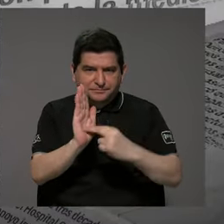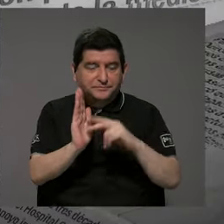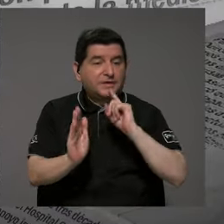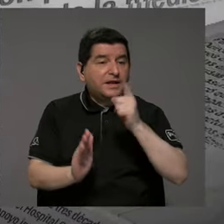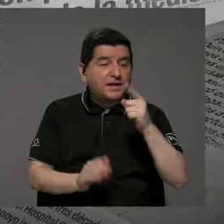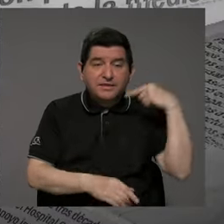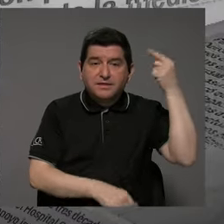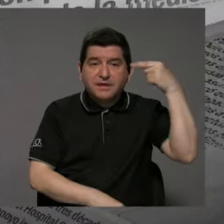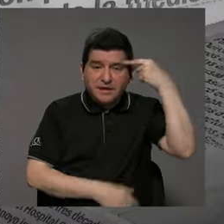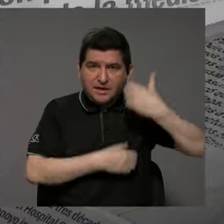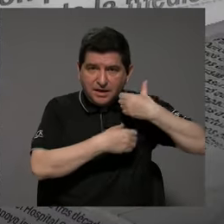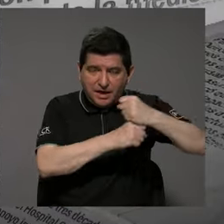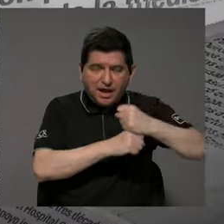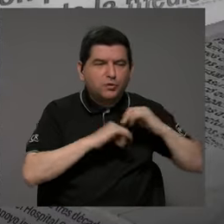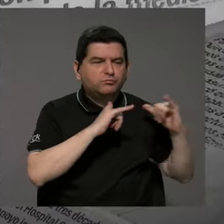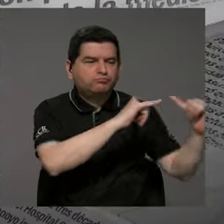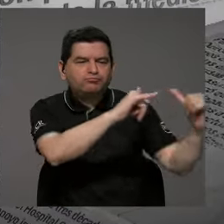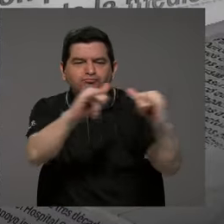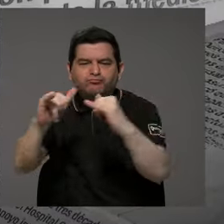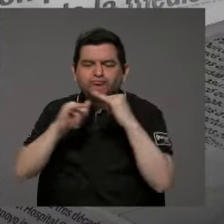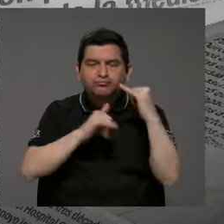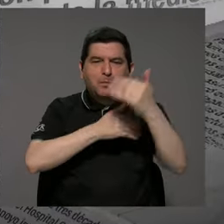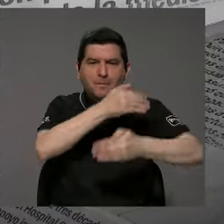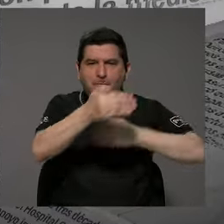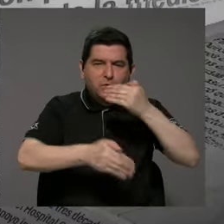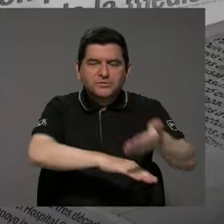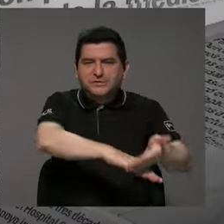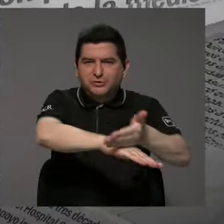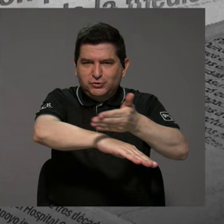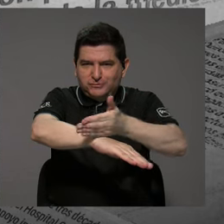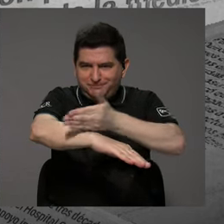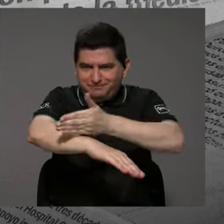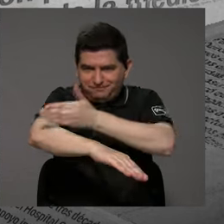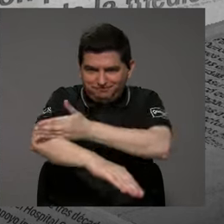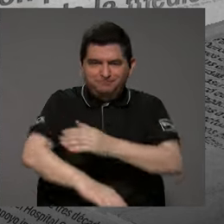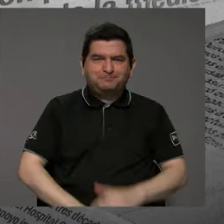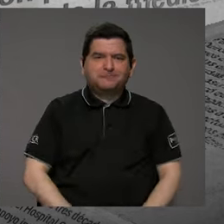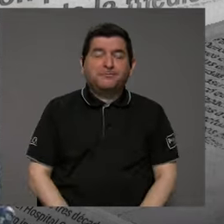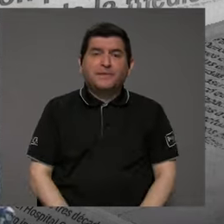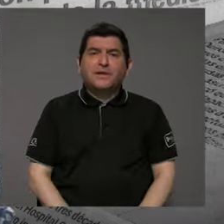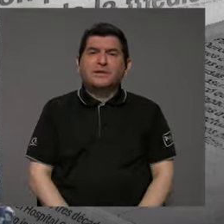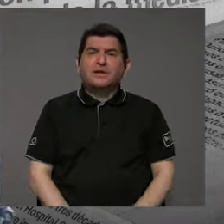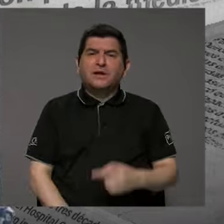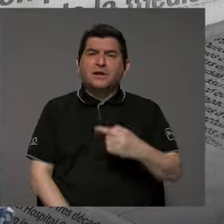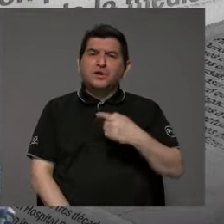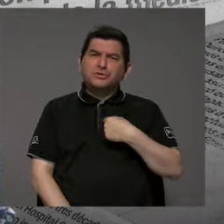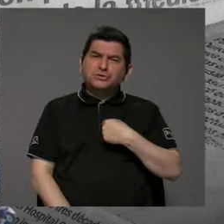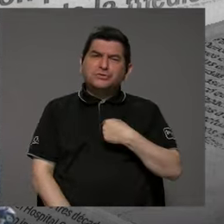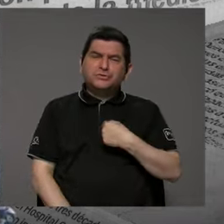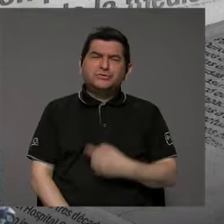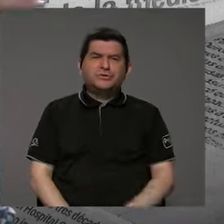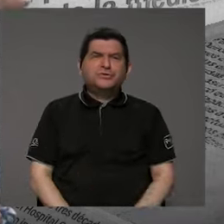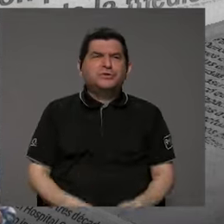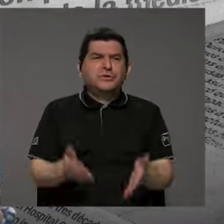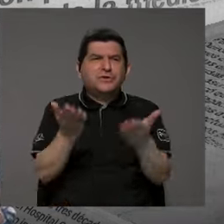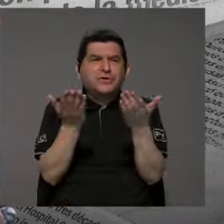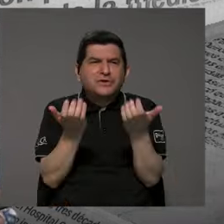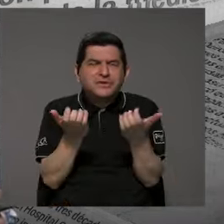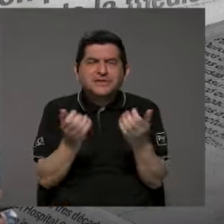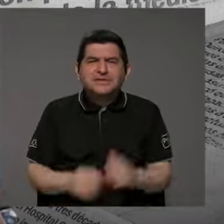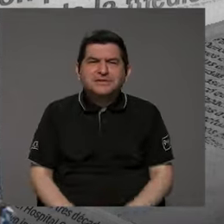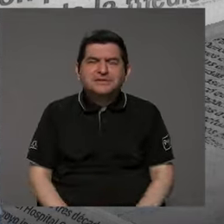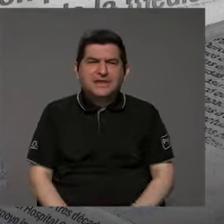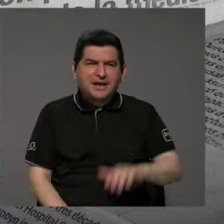a los gobiernos locales y estandarizar procesos y mejorar en ese sentido, ¿verdad? Entonces, sí, yo lo que quería saltar